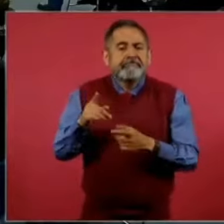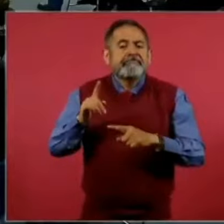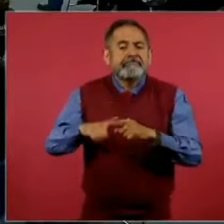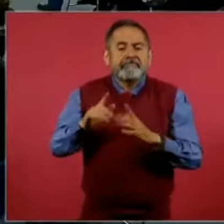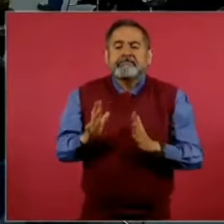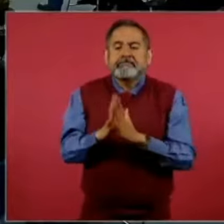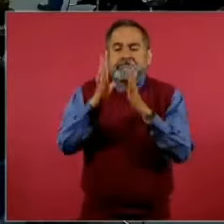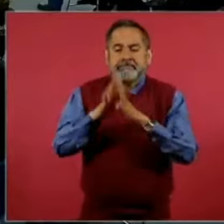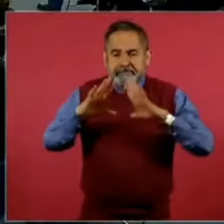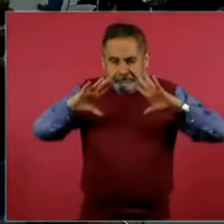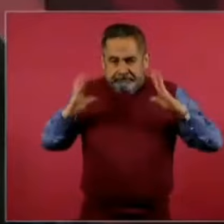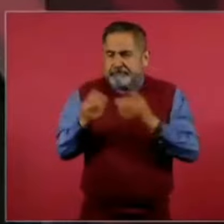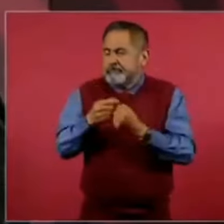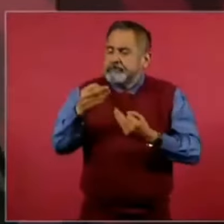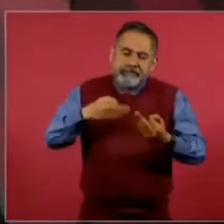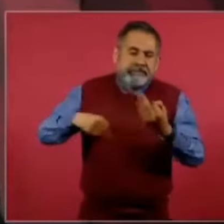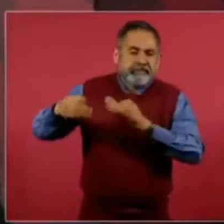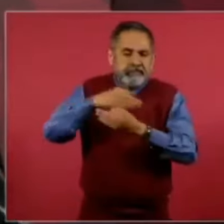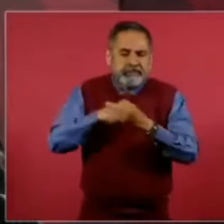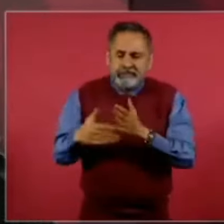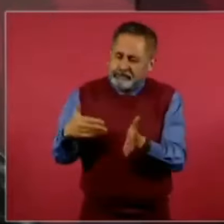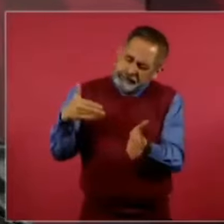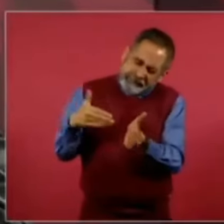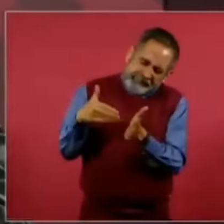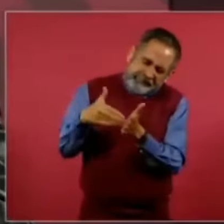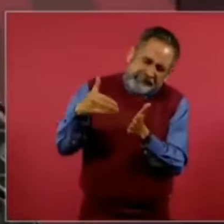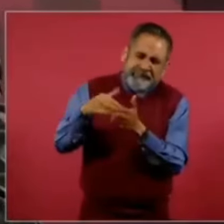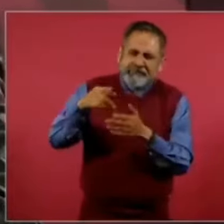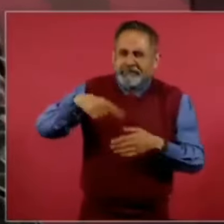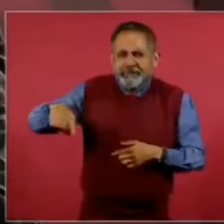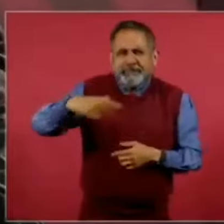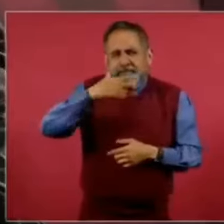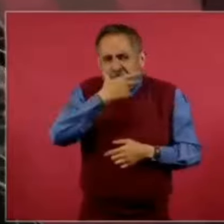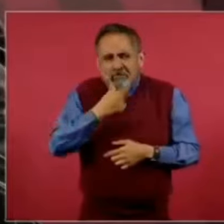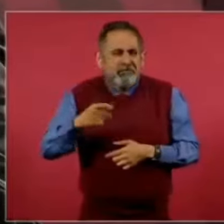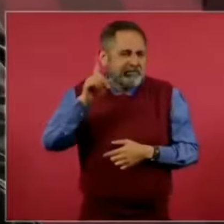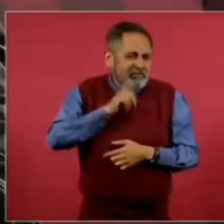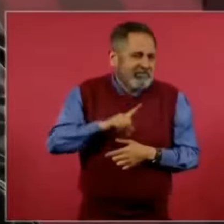participación de millones de mujeres, de hombres.